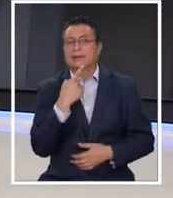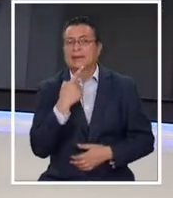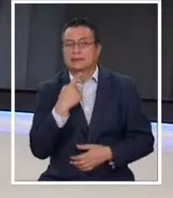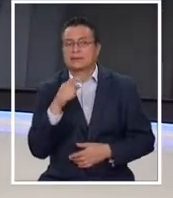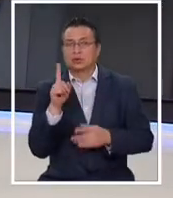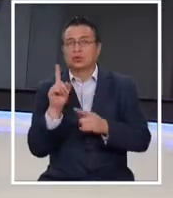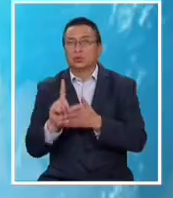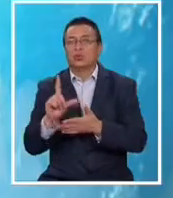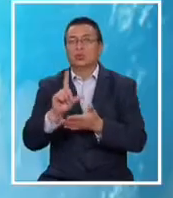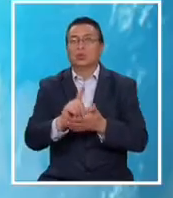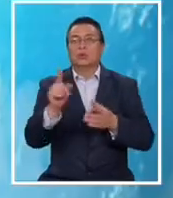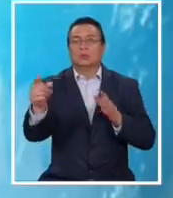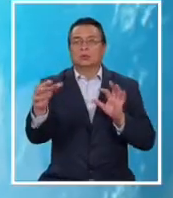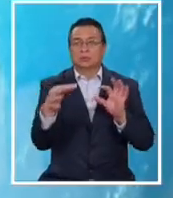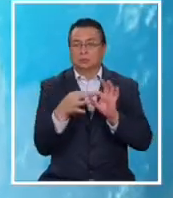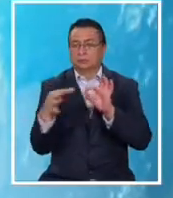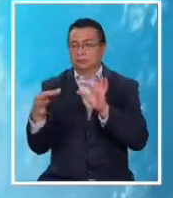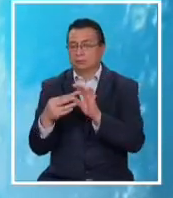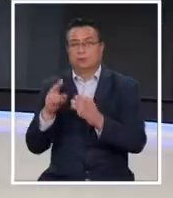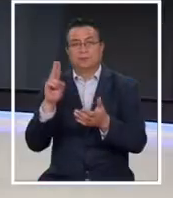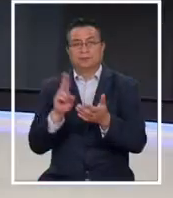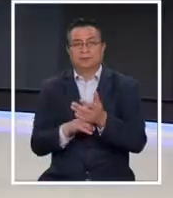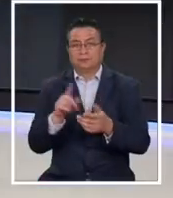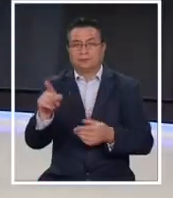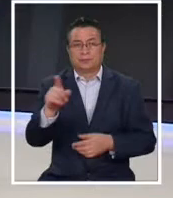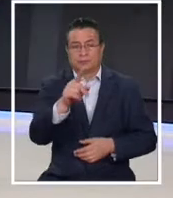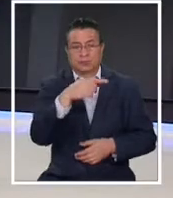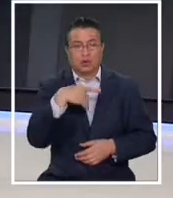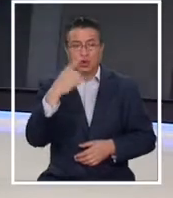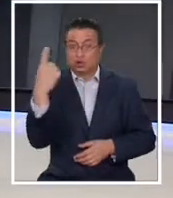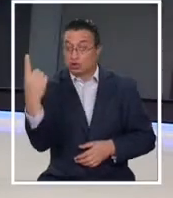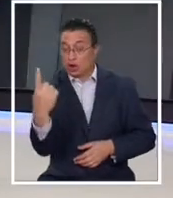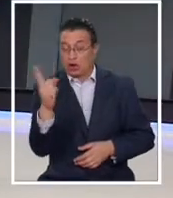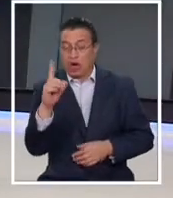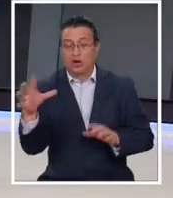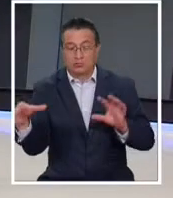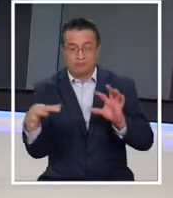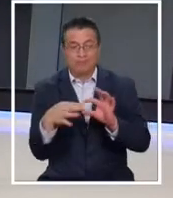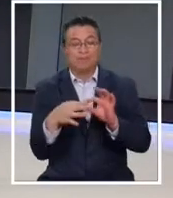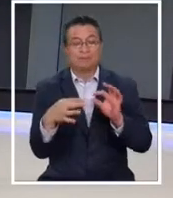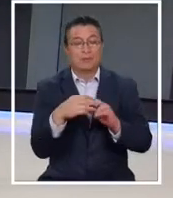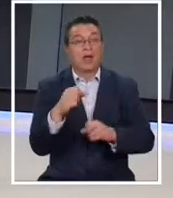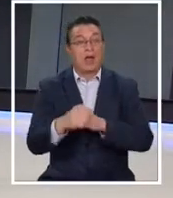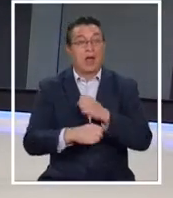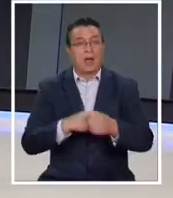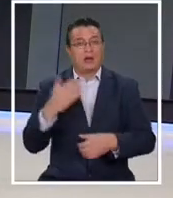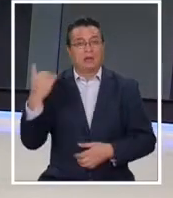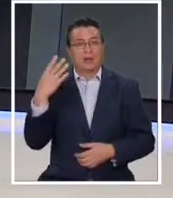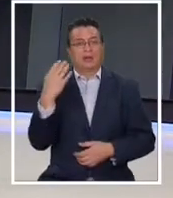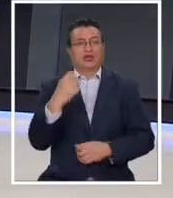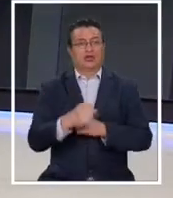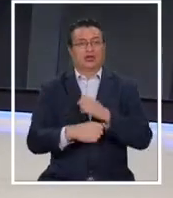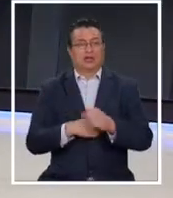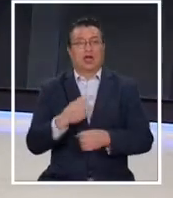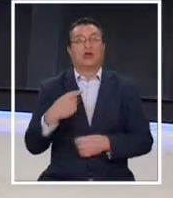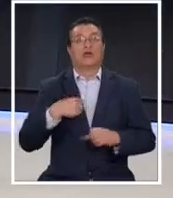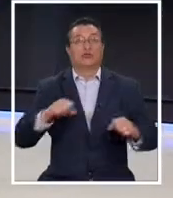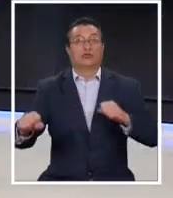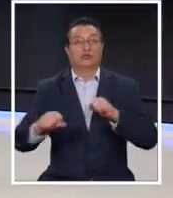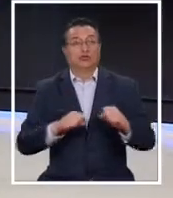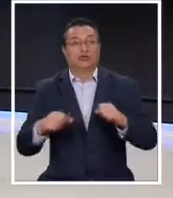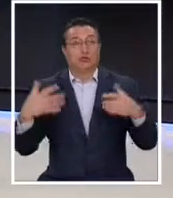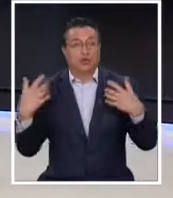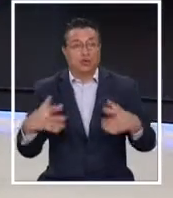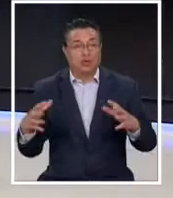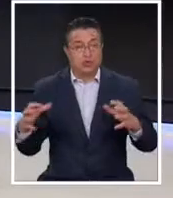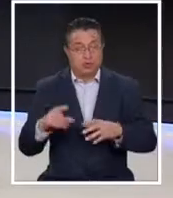conectando los puntos porque efectivamente ninguno de estos fenómenos se ha aislado y están todos interconectados. Hace algunos años, 14 años atrás, un sismo relevante